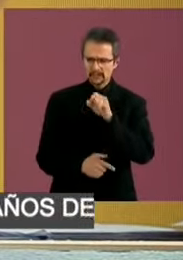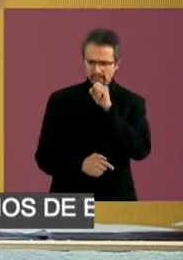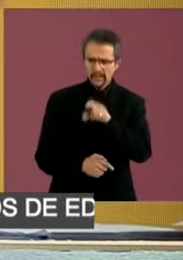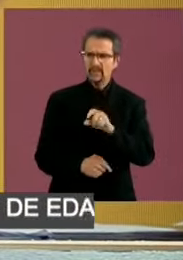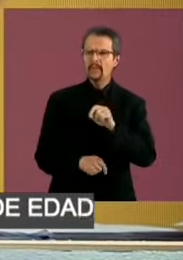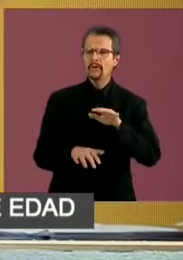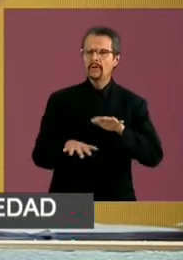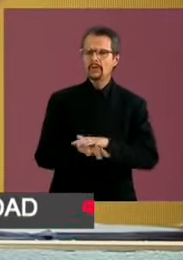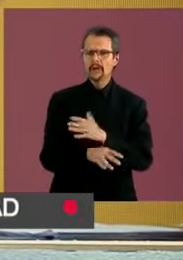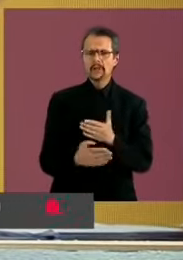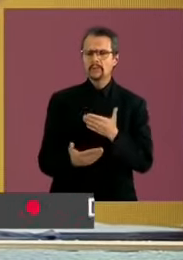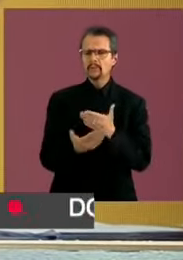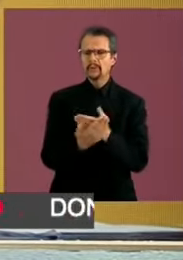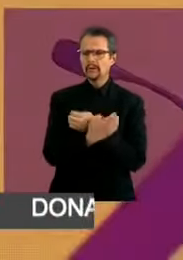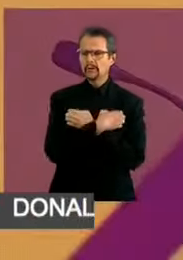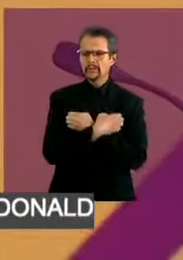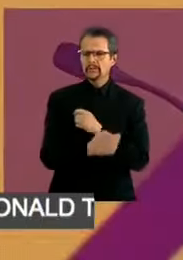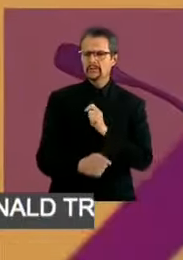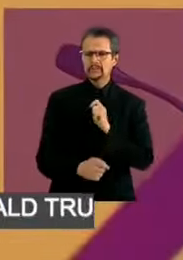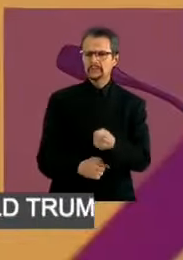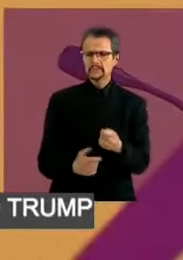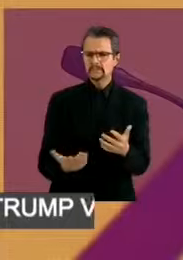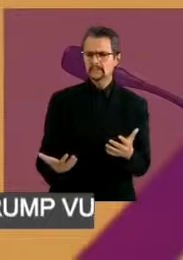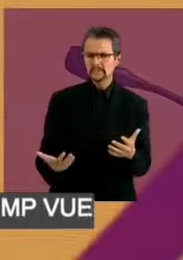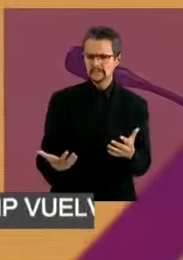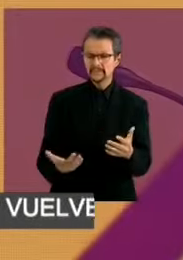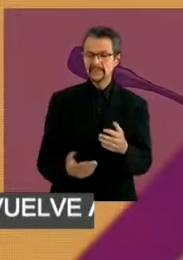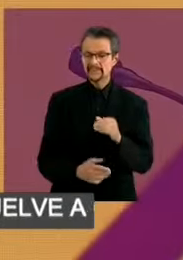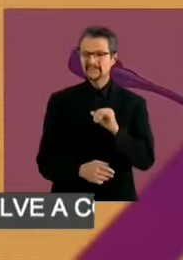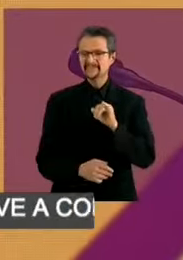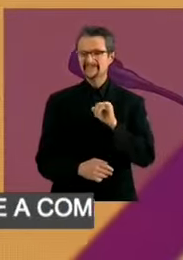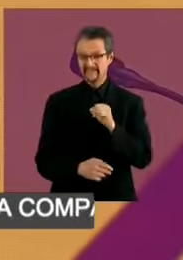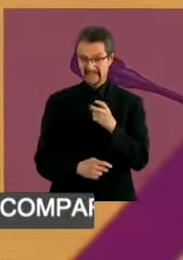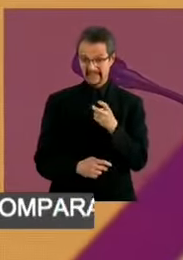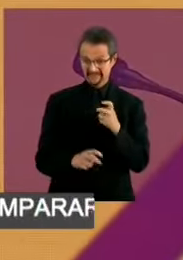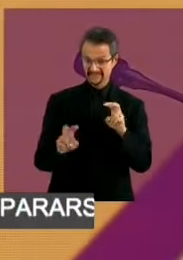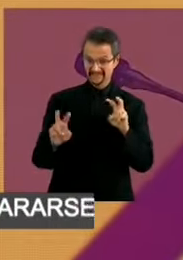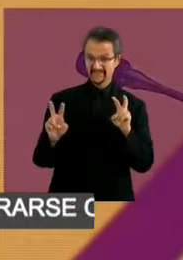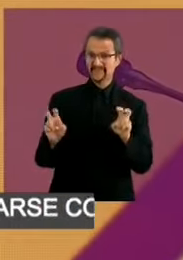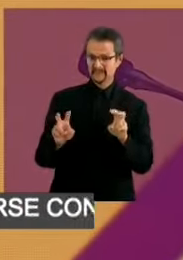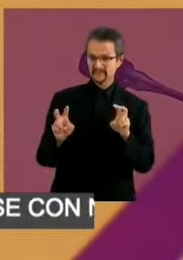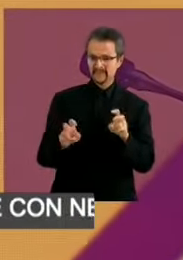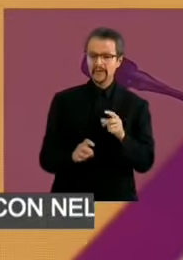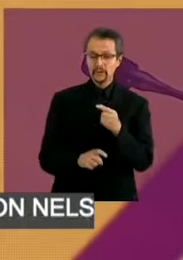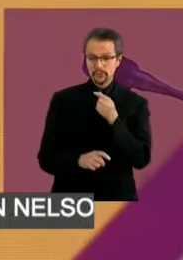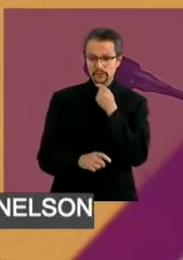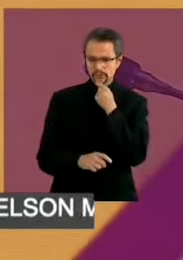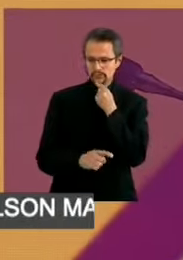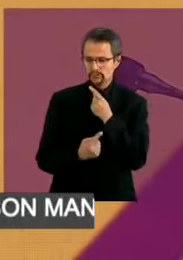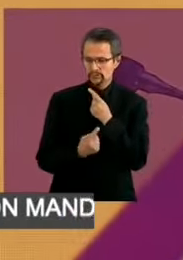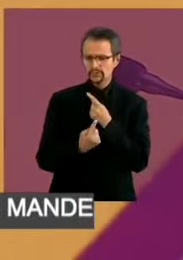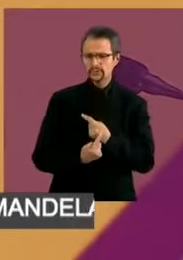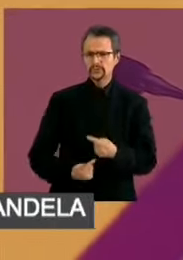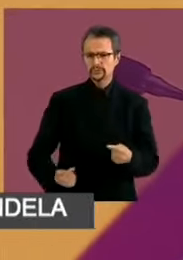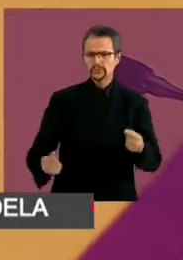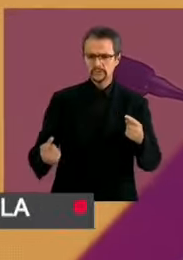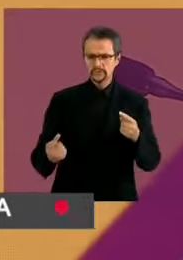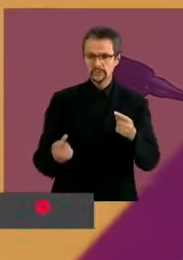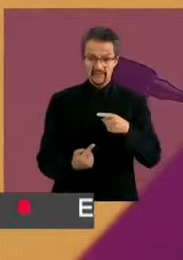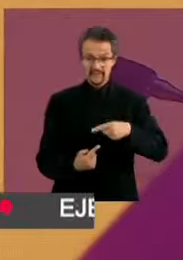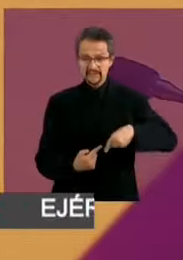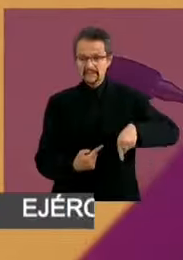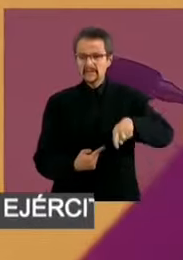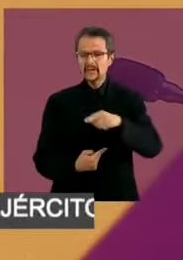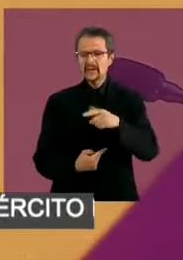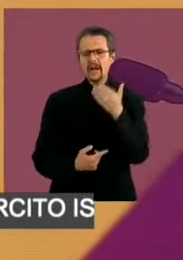estrategia educativa tendría en ese sentido? Sí. Este es un tema en el que las niñas y los niños solamente salen cuando hay ataques de la vieja